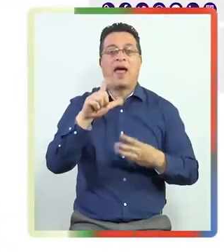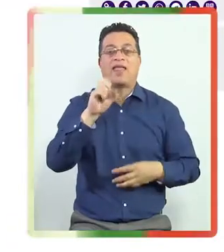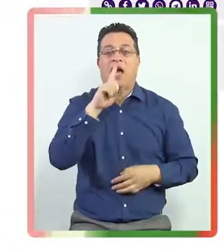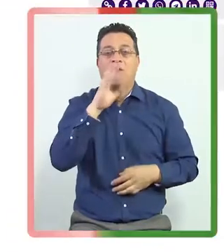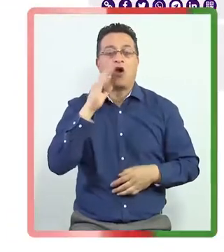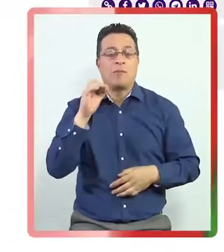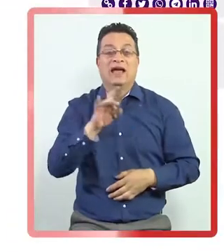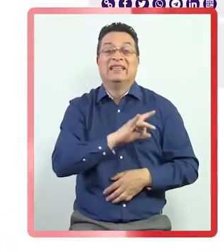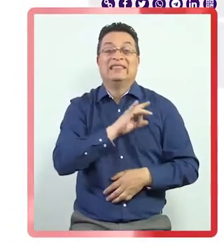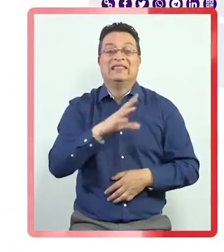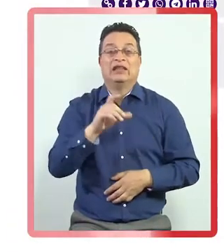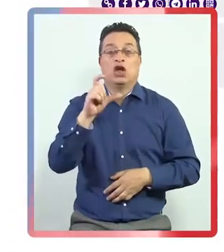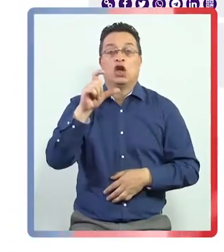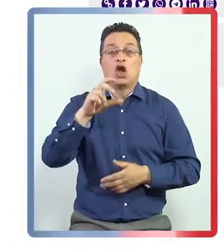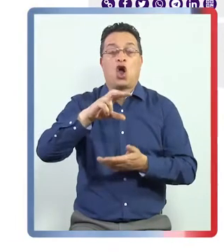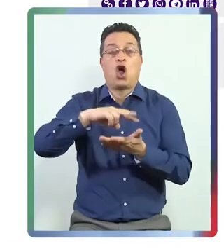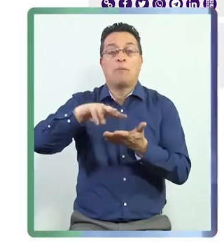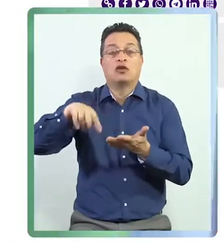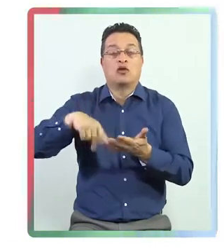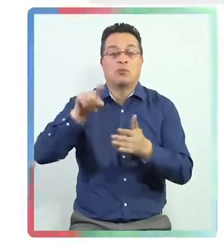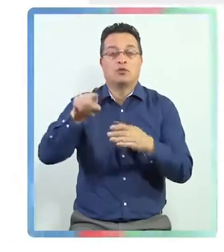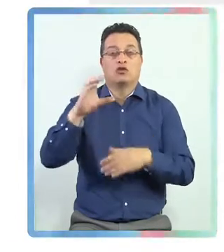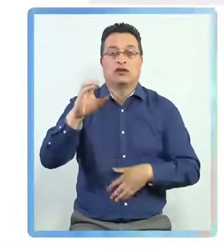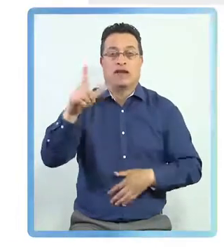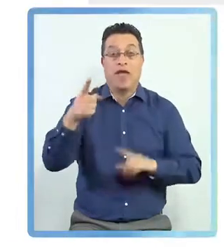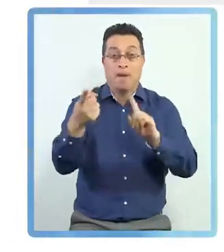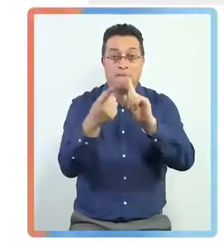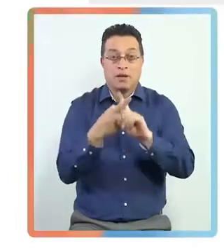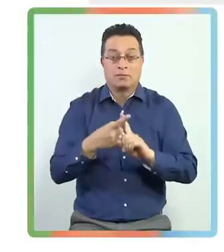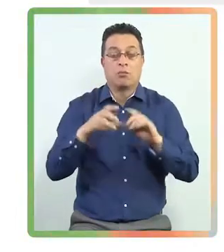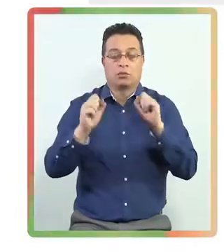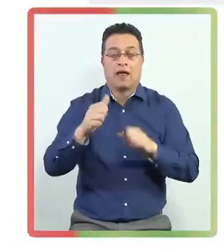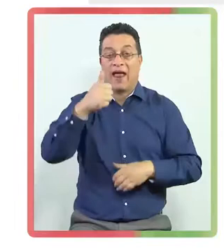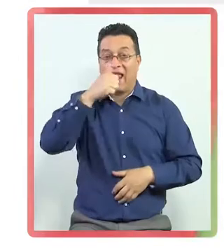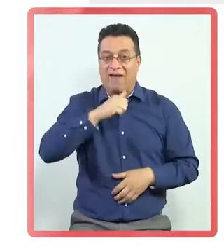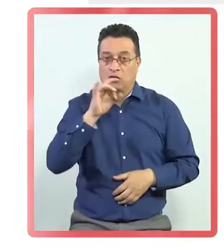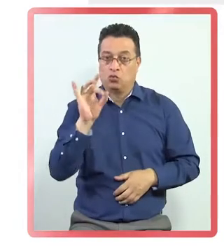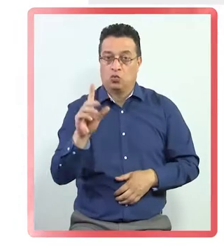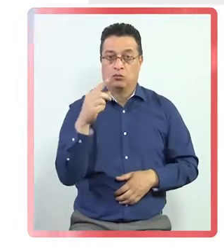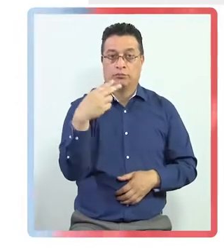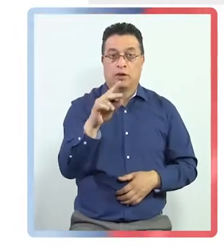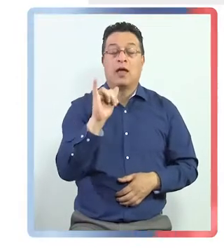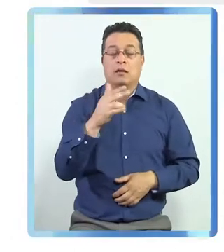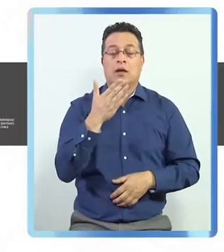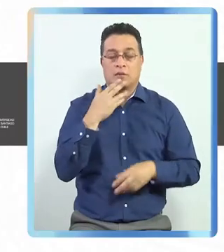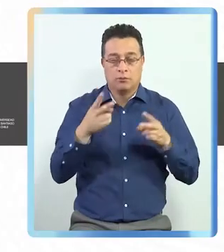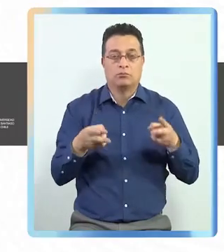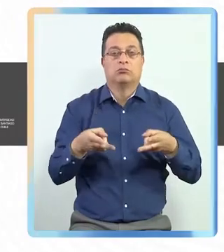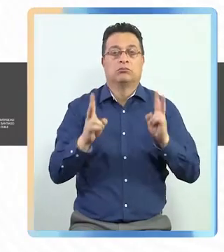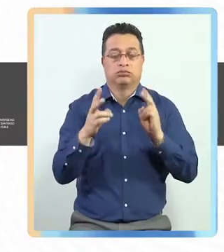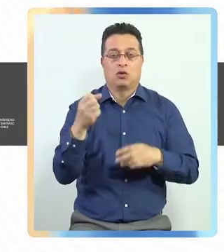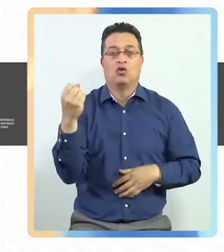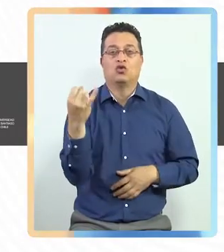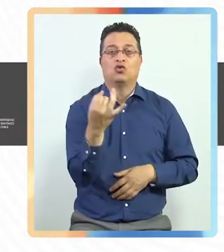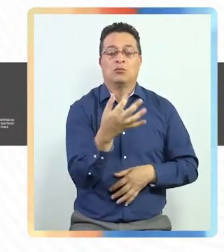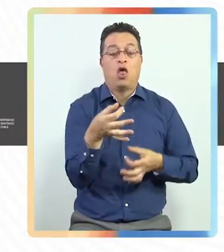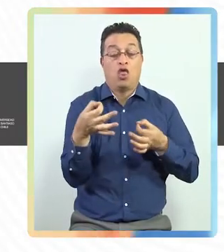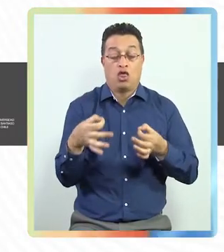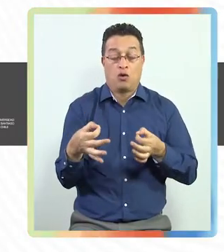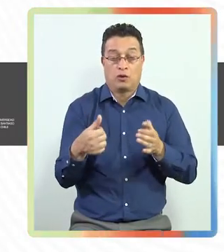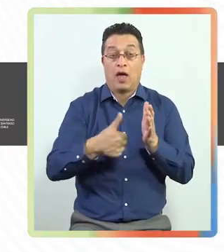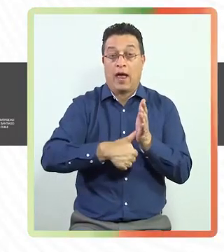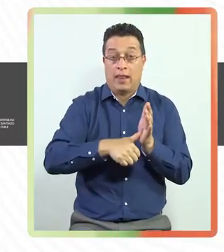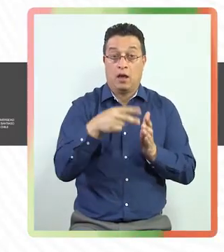.chileconvención.cl. Para participar, se debe contar con clave única, aunque también se permite ingresar el número de